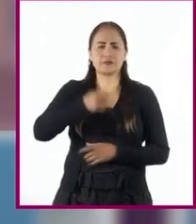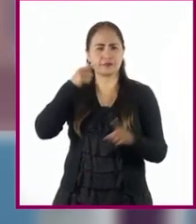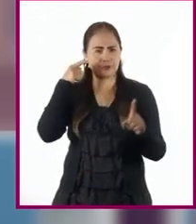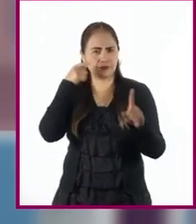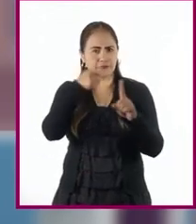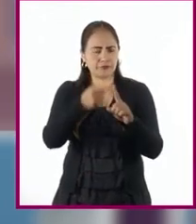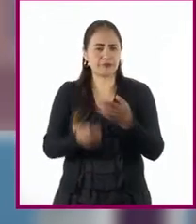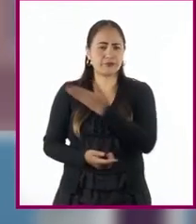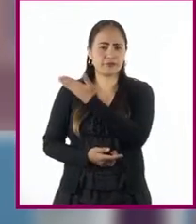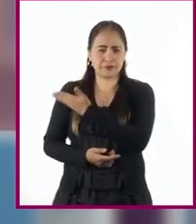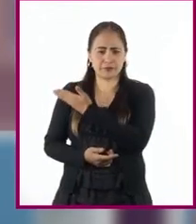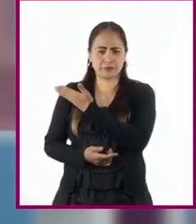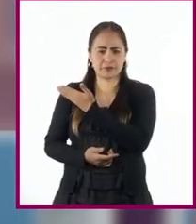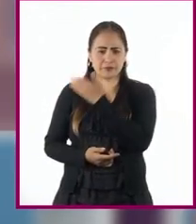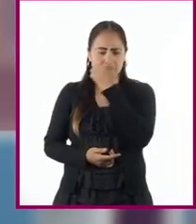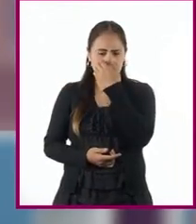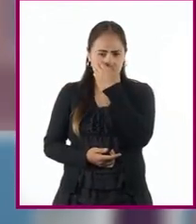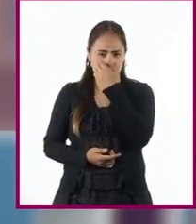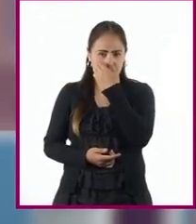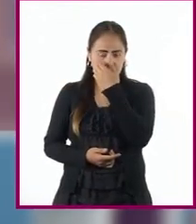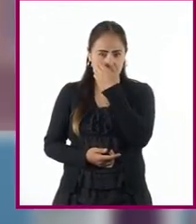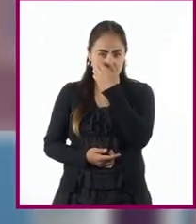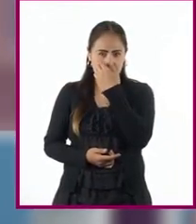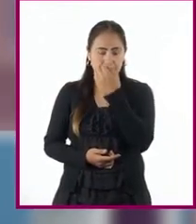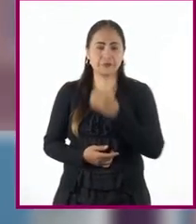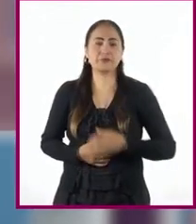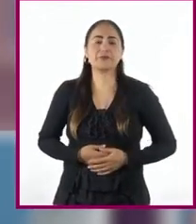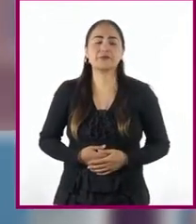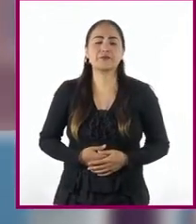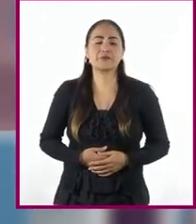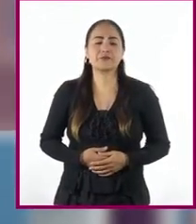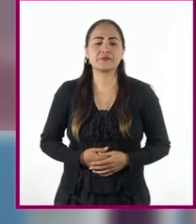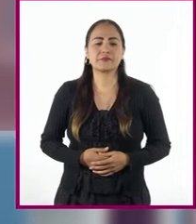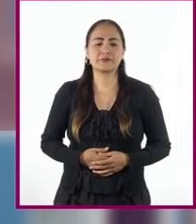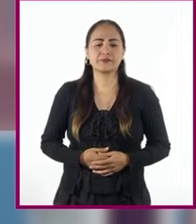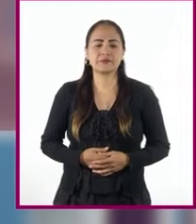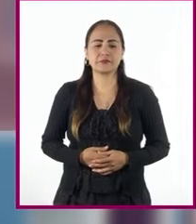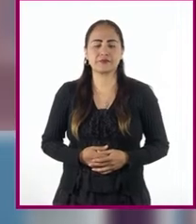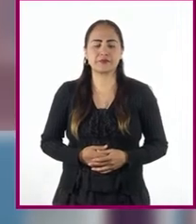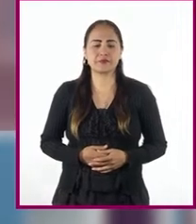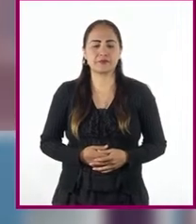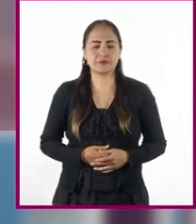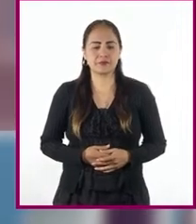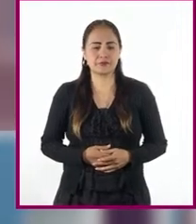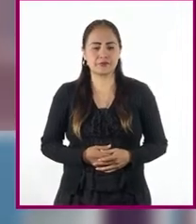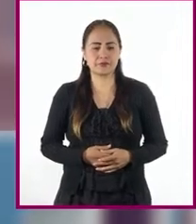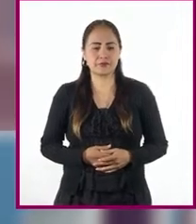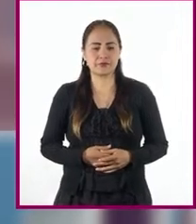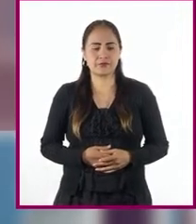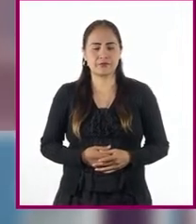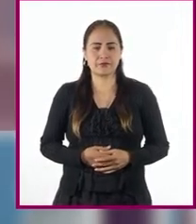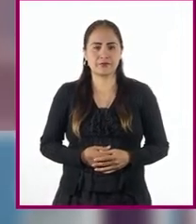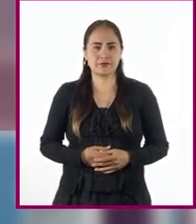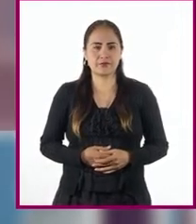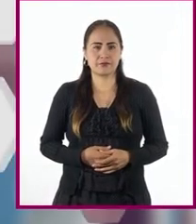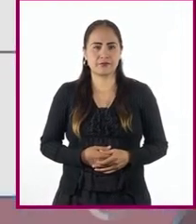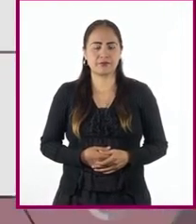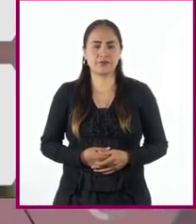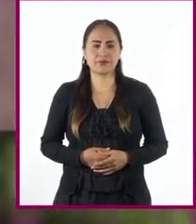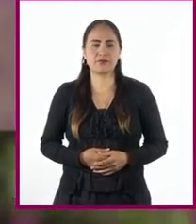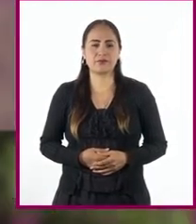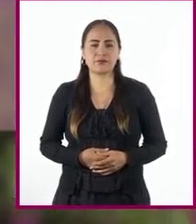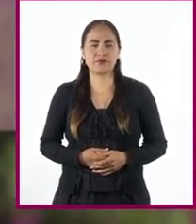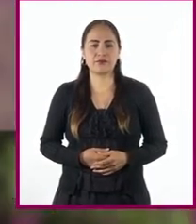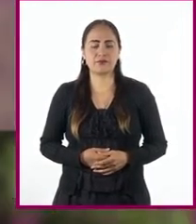las características de los papeles establecidos para las mujeres dentro del periodo virreinal en los diferentes sectores sociales.